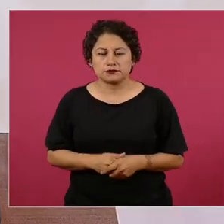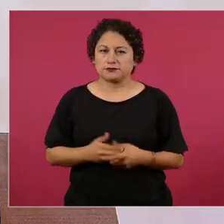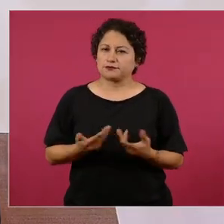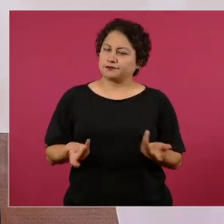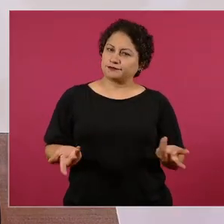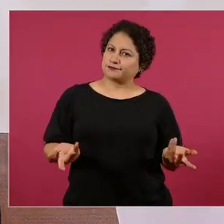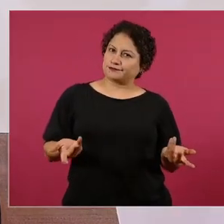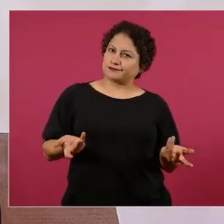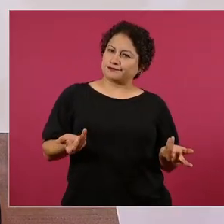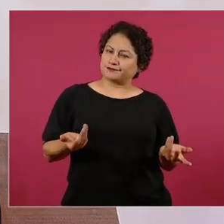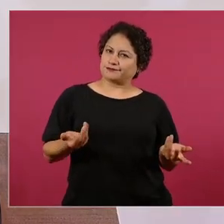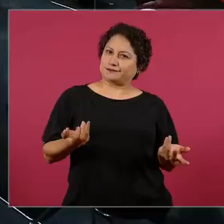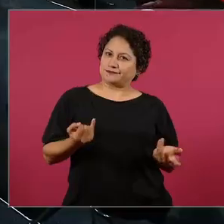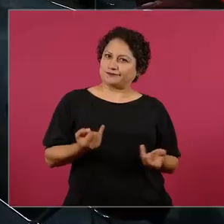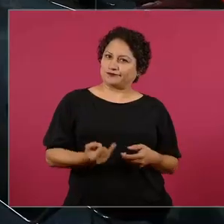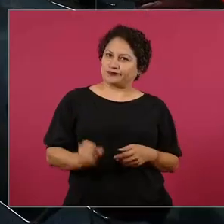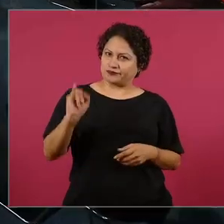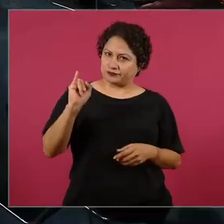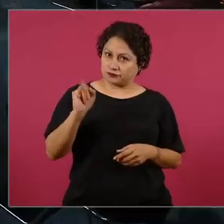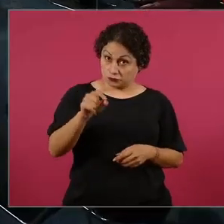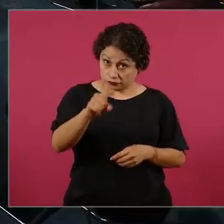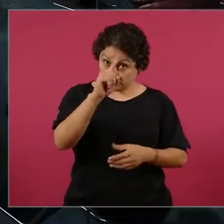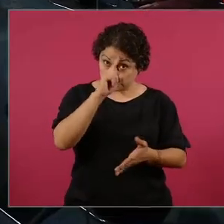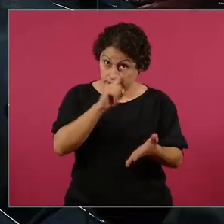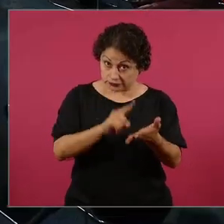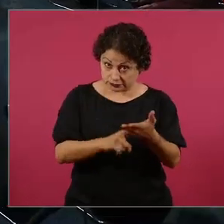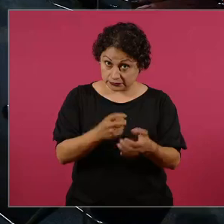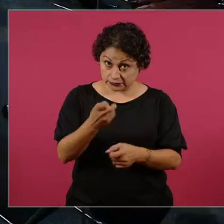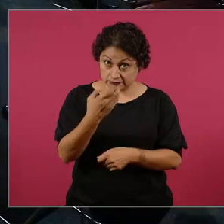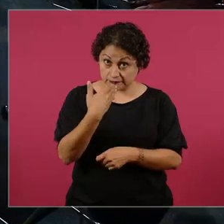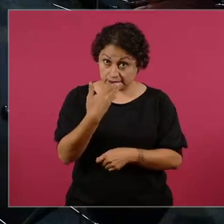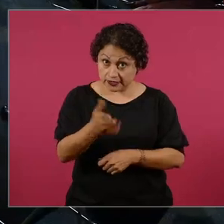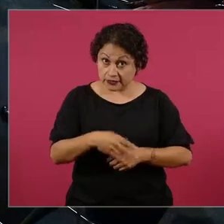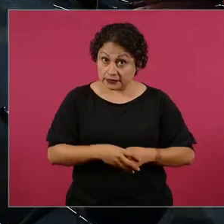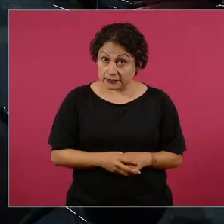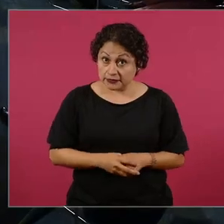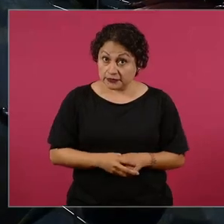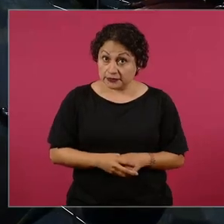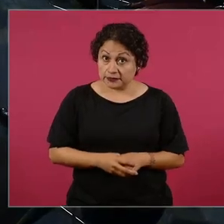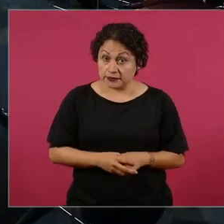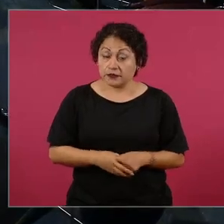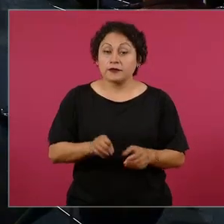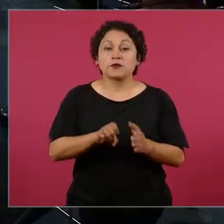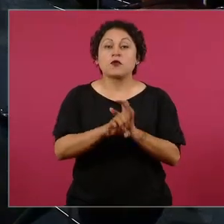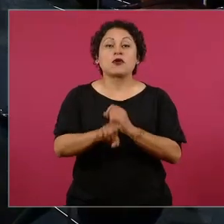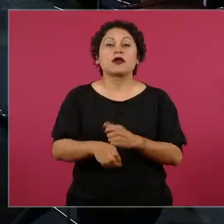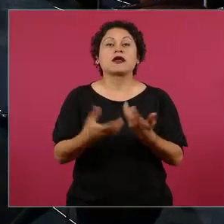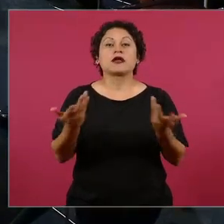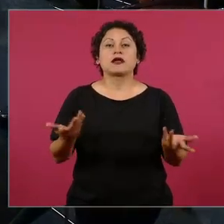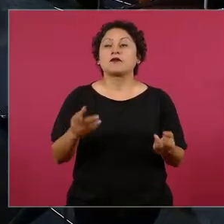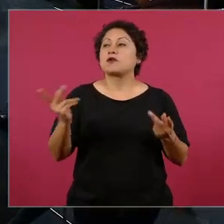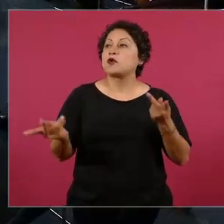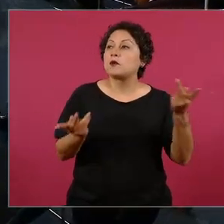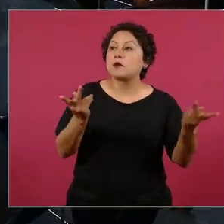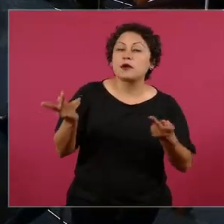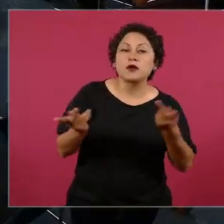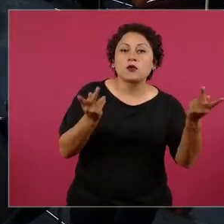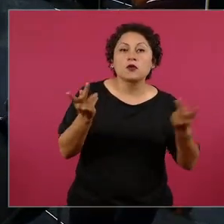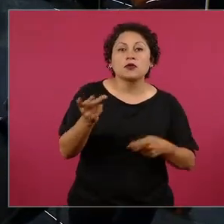¿creen ustedes que esté bien que se elija a los jueces que el pueblo los elija o es antidemocrático?